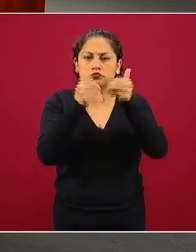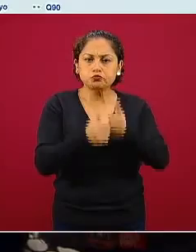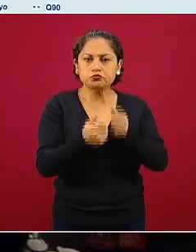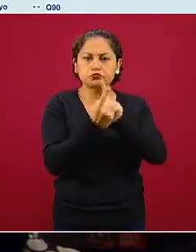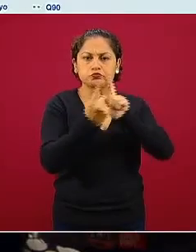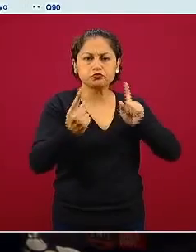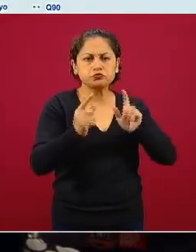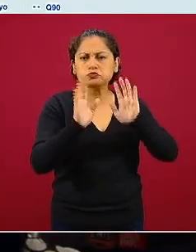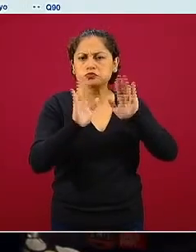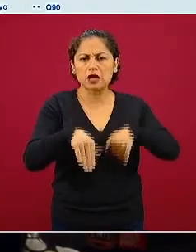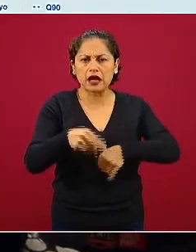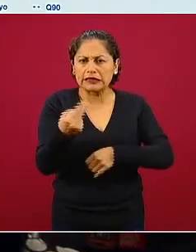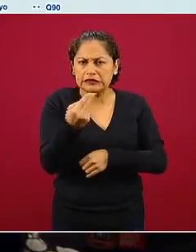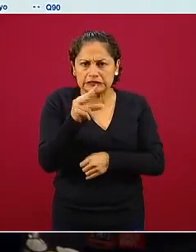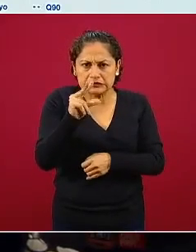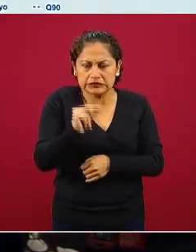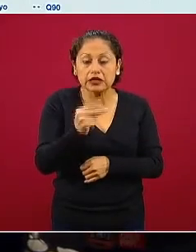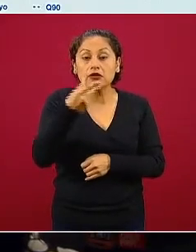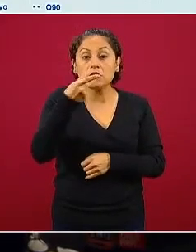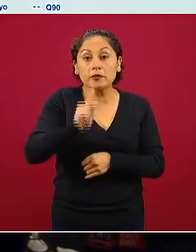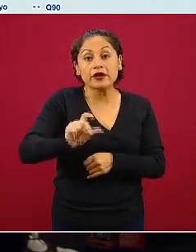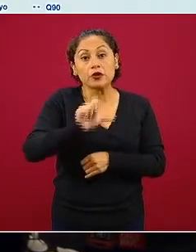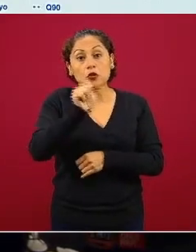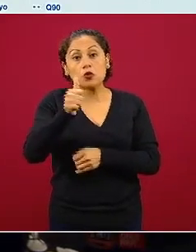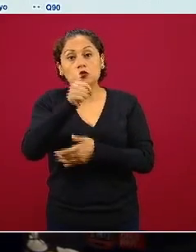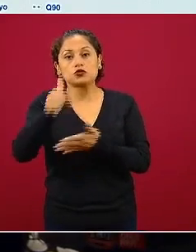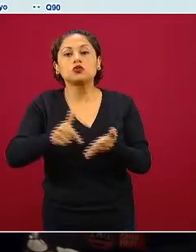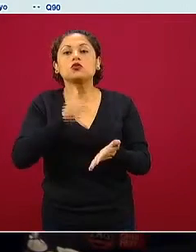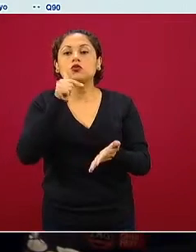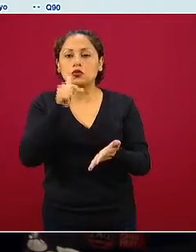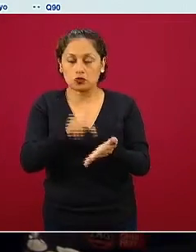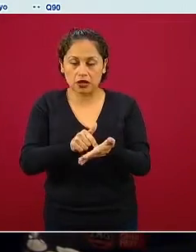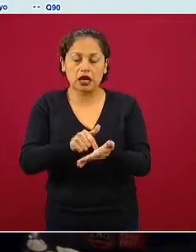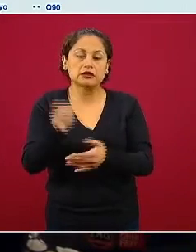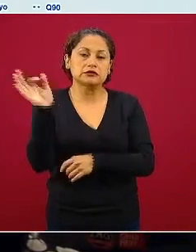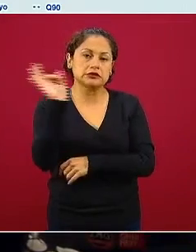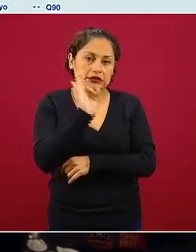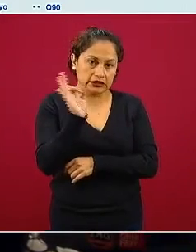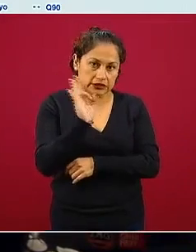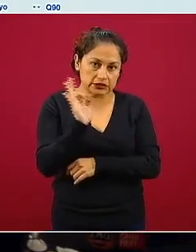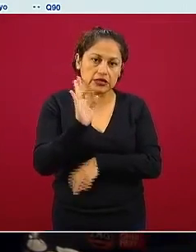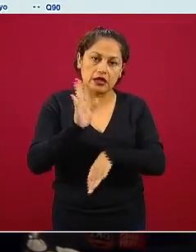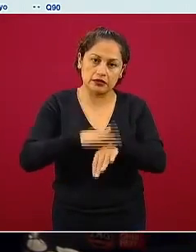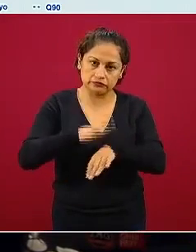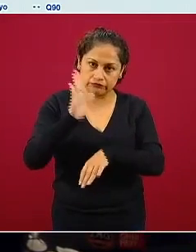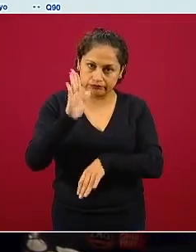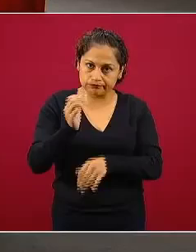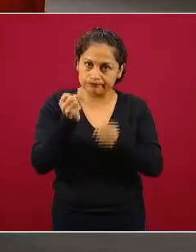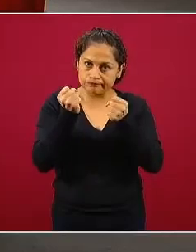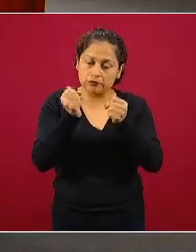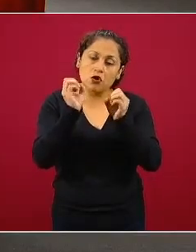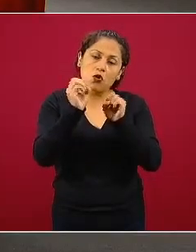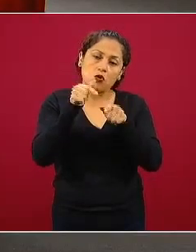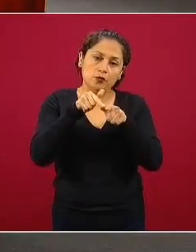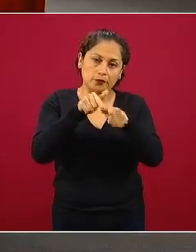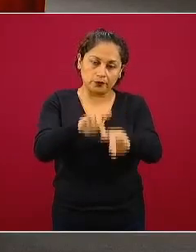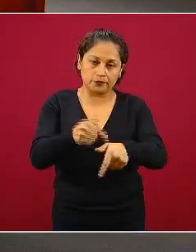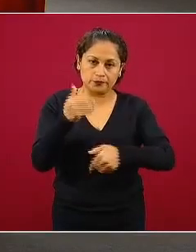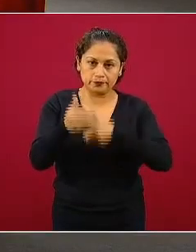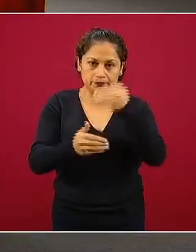que aseguren que esto se mantenga mitigado el riesgo de transmisión la siguiente